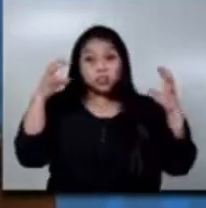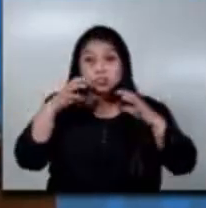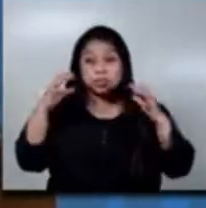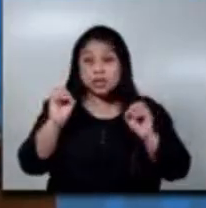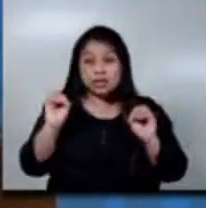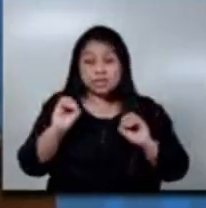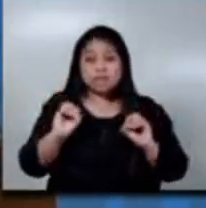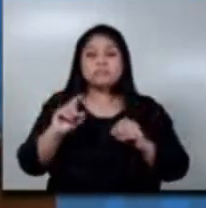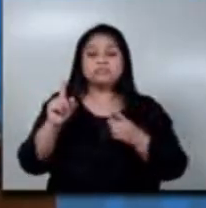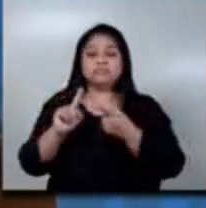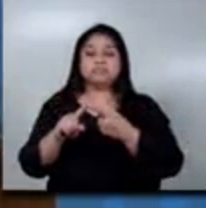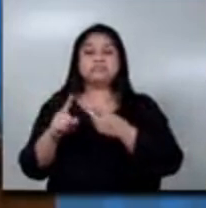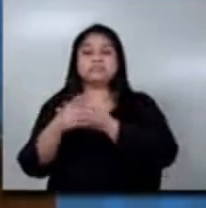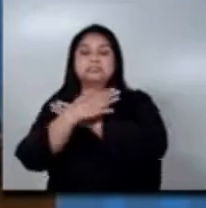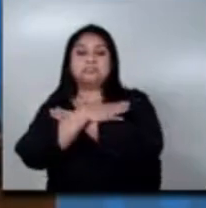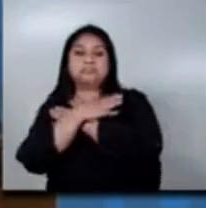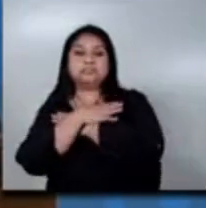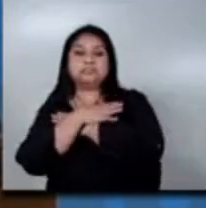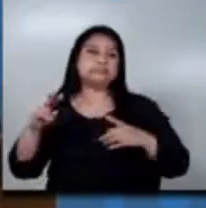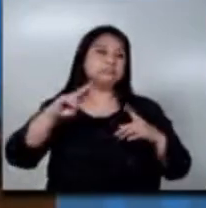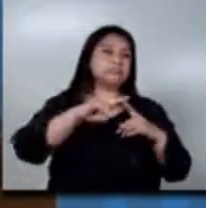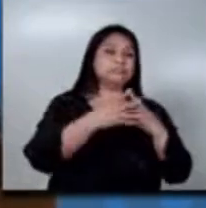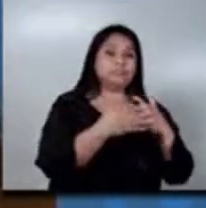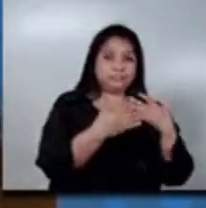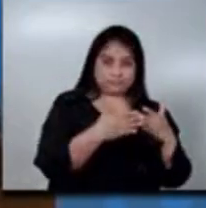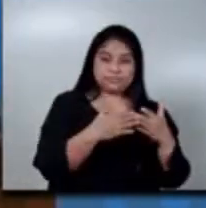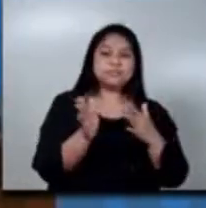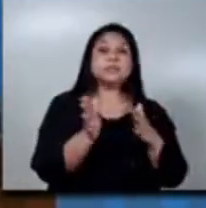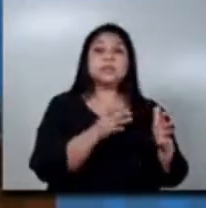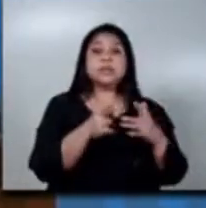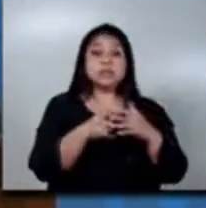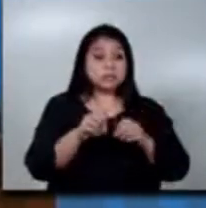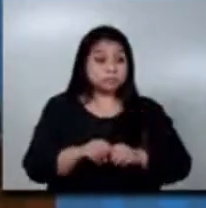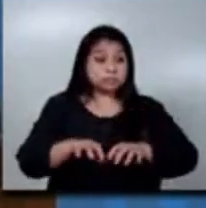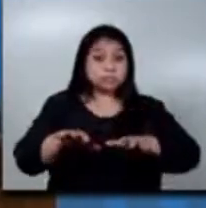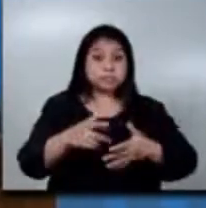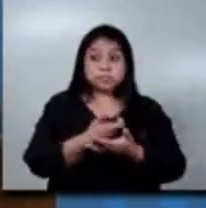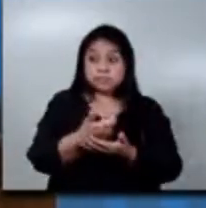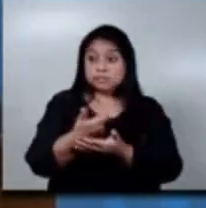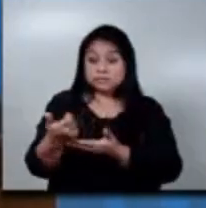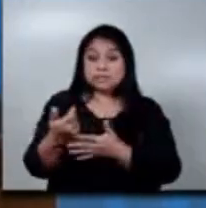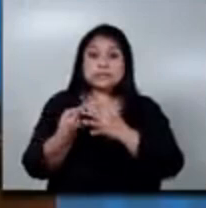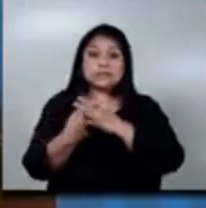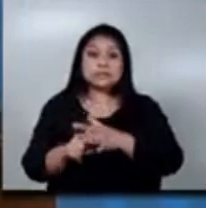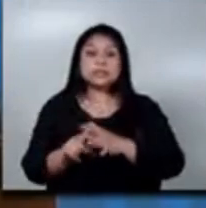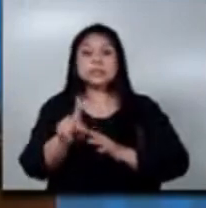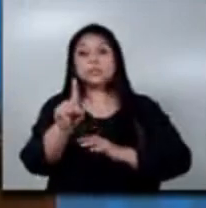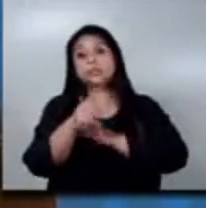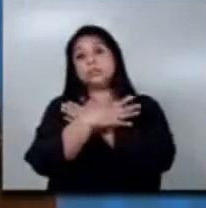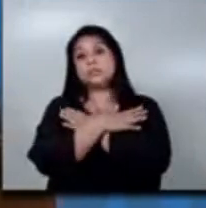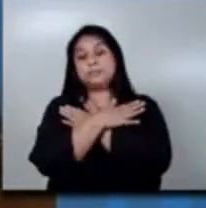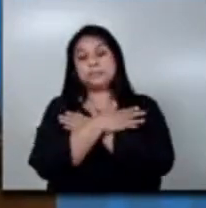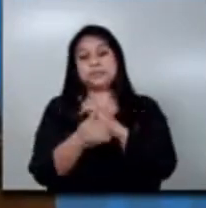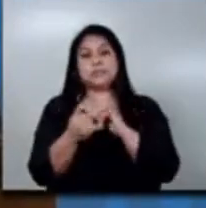mayo a octubre. La cobertura del seguro agrícola inicia a partir del 1 de mayo y finaliza el